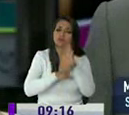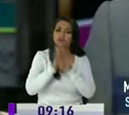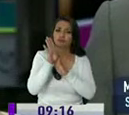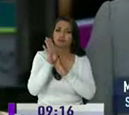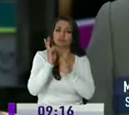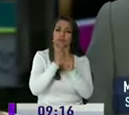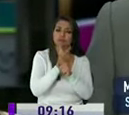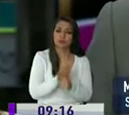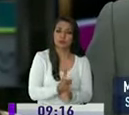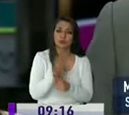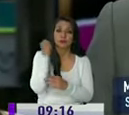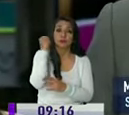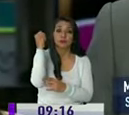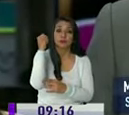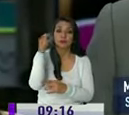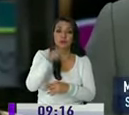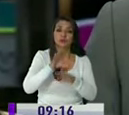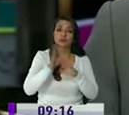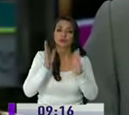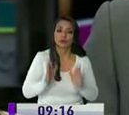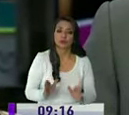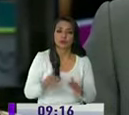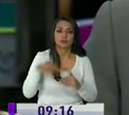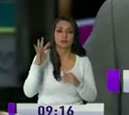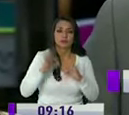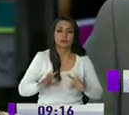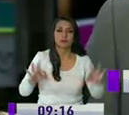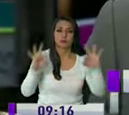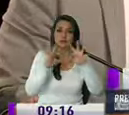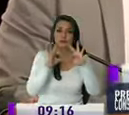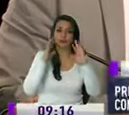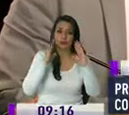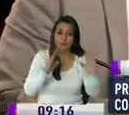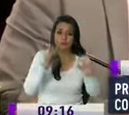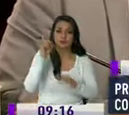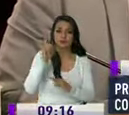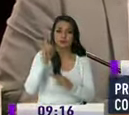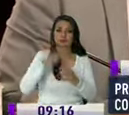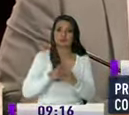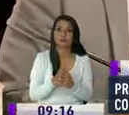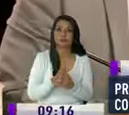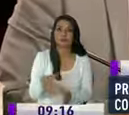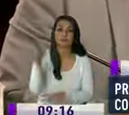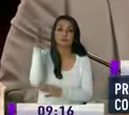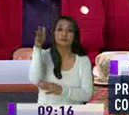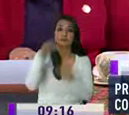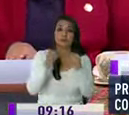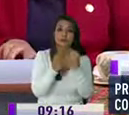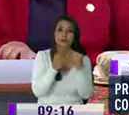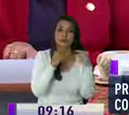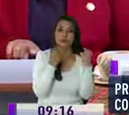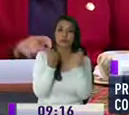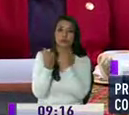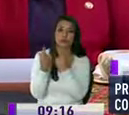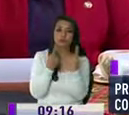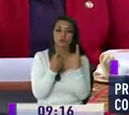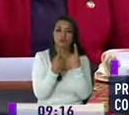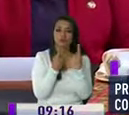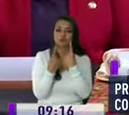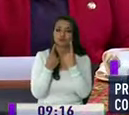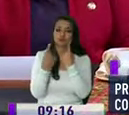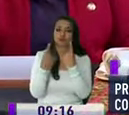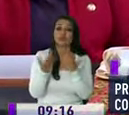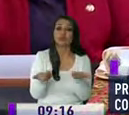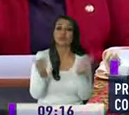protejan los derechos sobre todo de los sectores más vulnerables dentro de la exposición partidista se habría dialogado sobre el